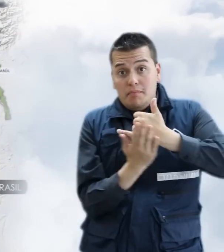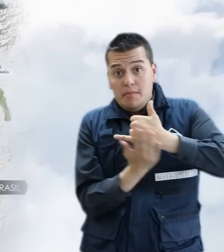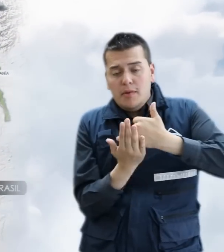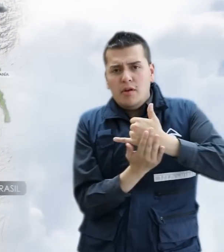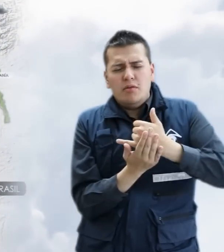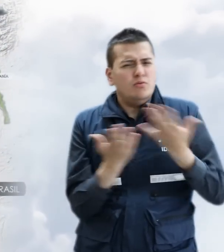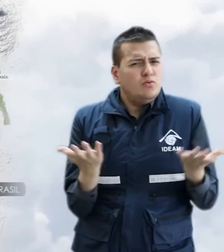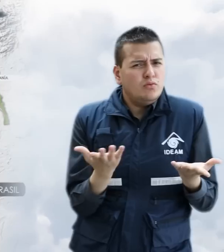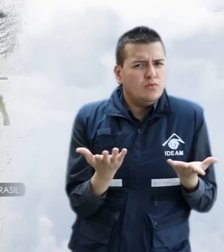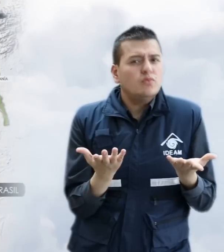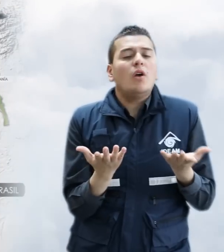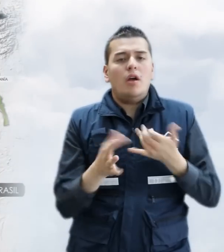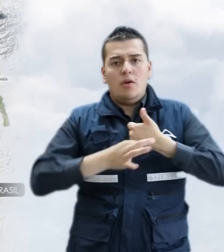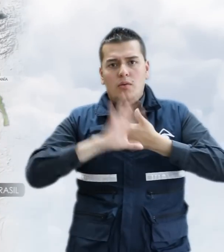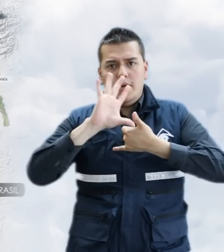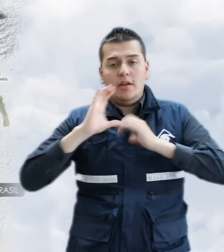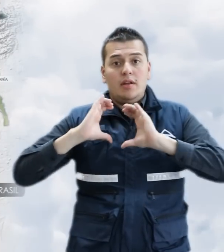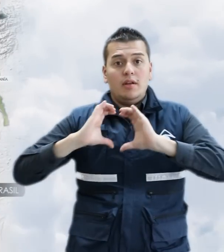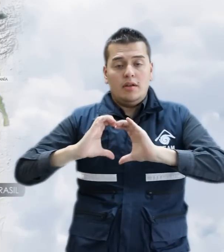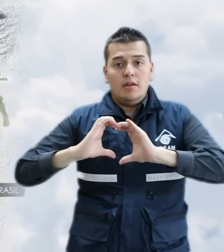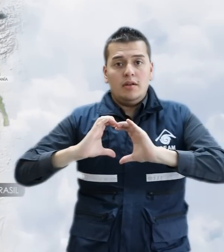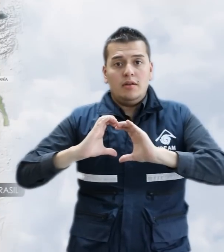Guaviarecaquetá y la Amazonía.